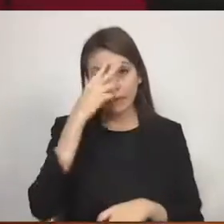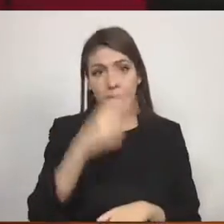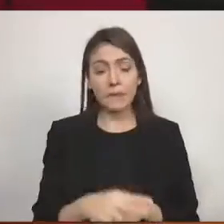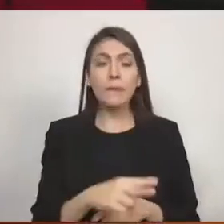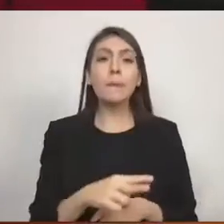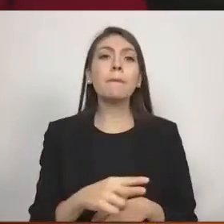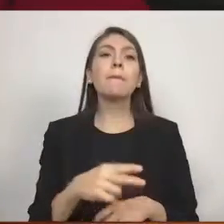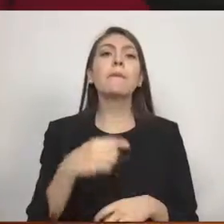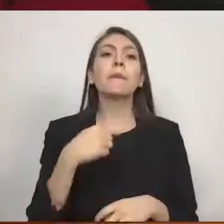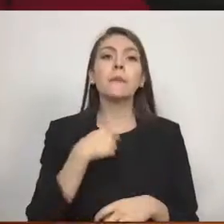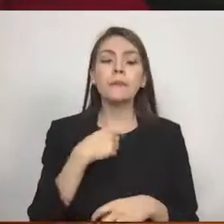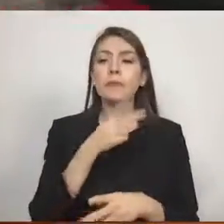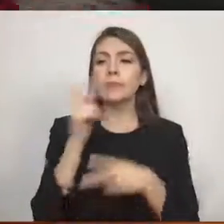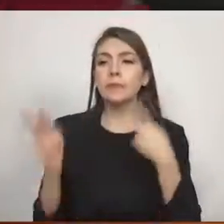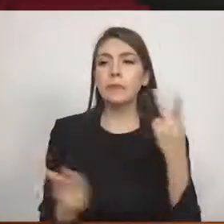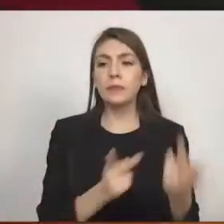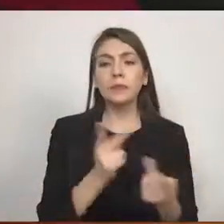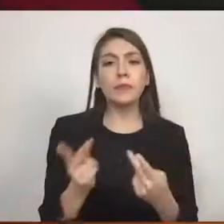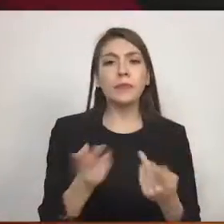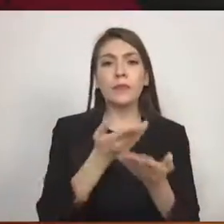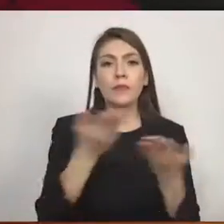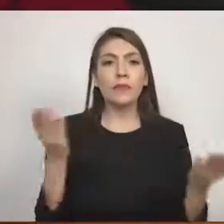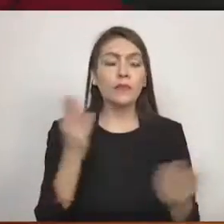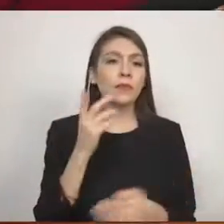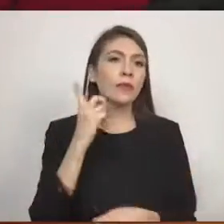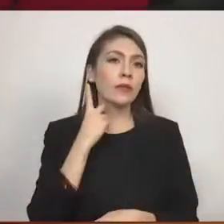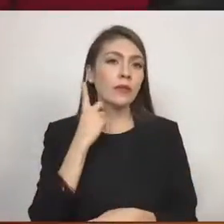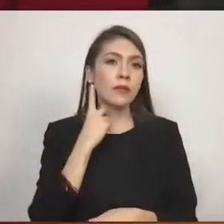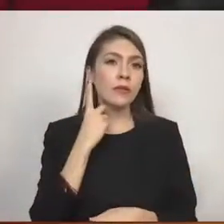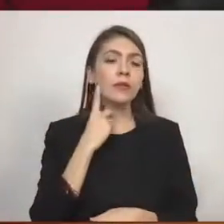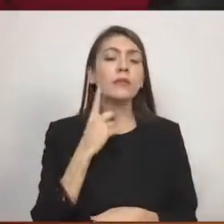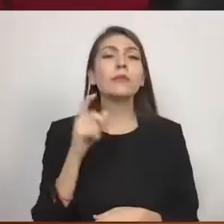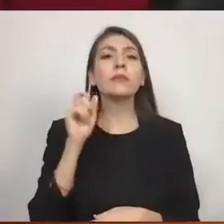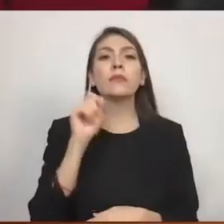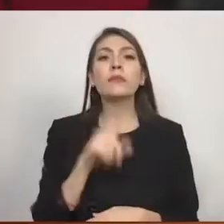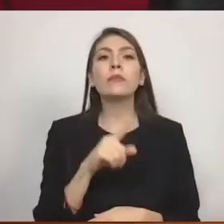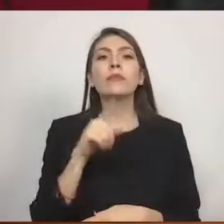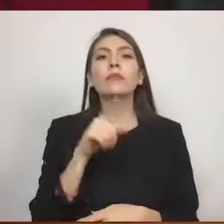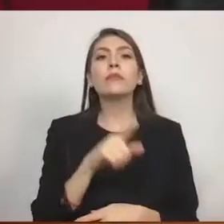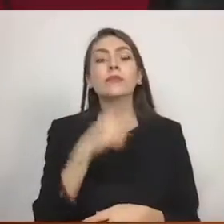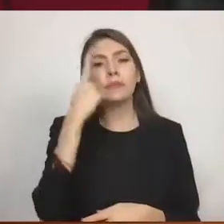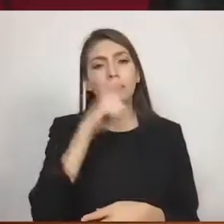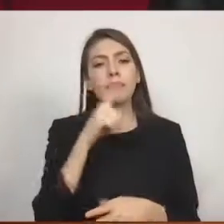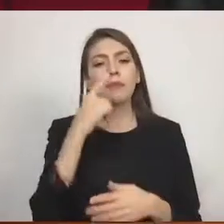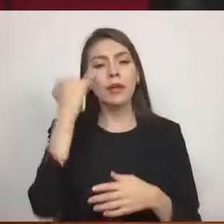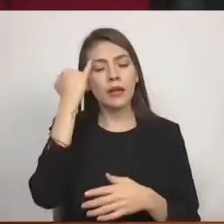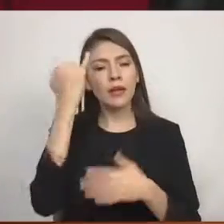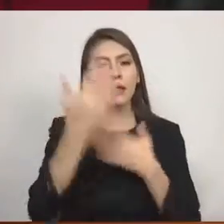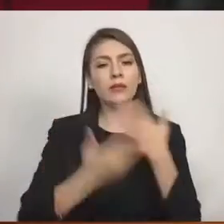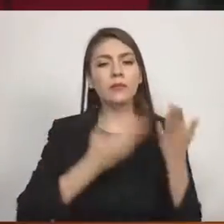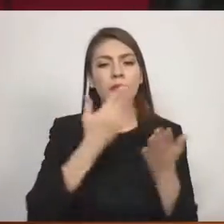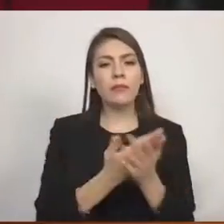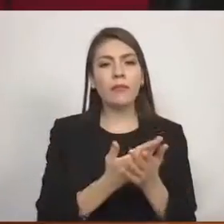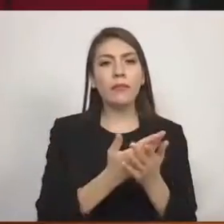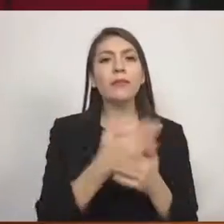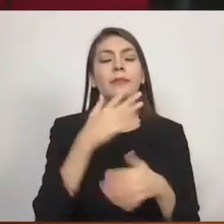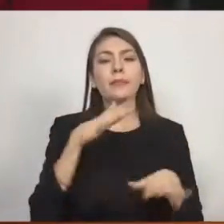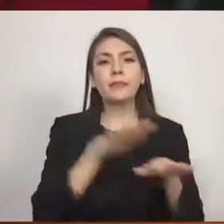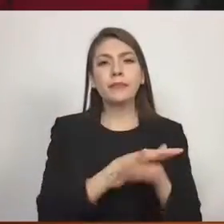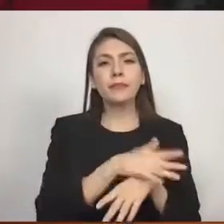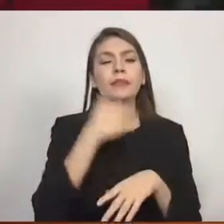consideración de esa legislatura por su digno conducto la presente iniciativa de decreto por el que se propone terna de